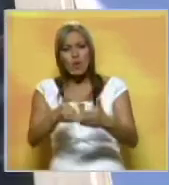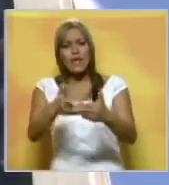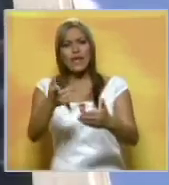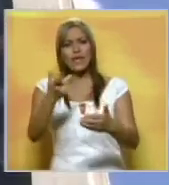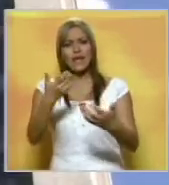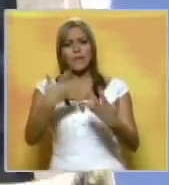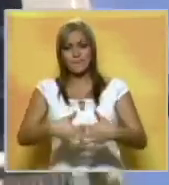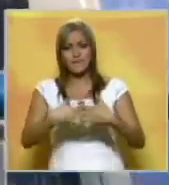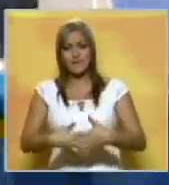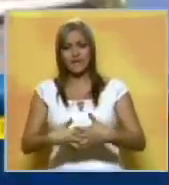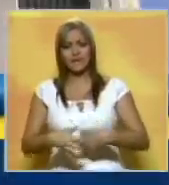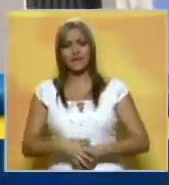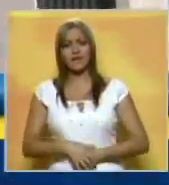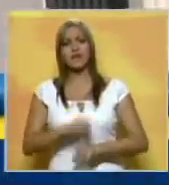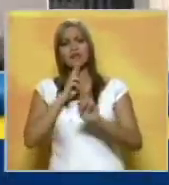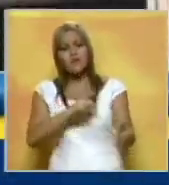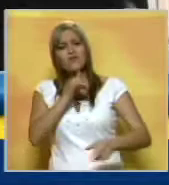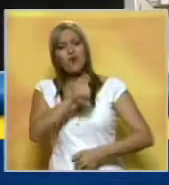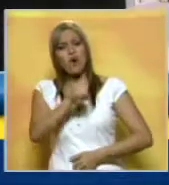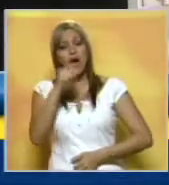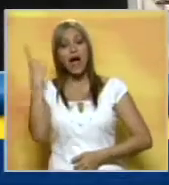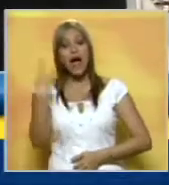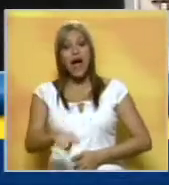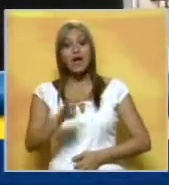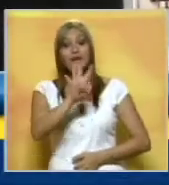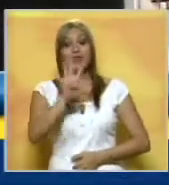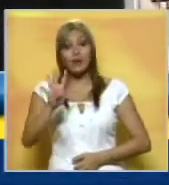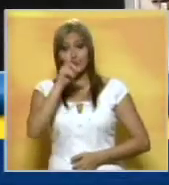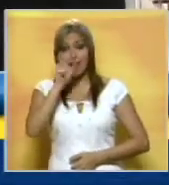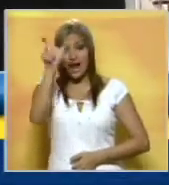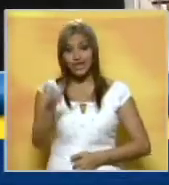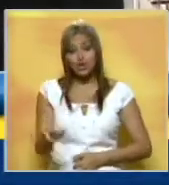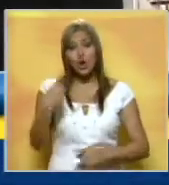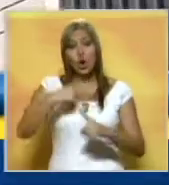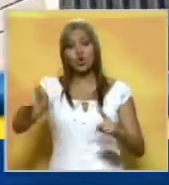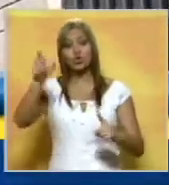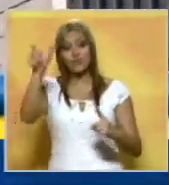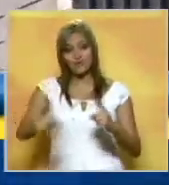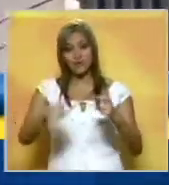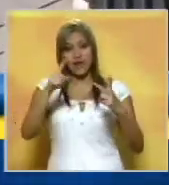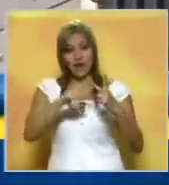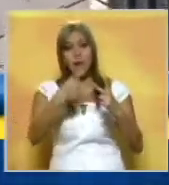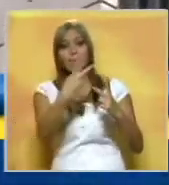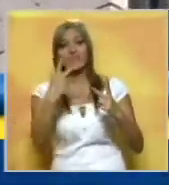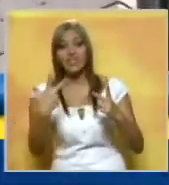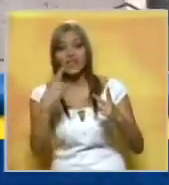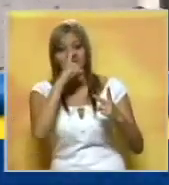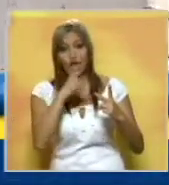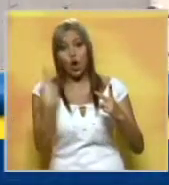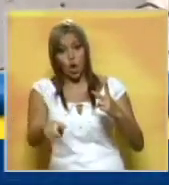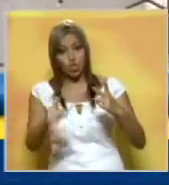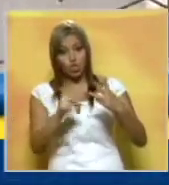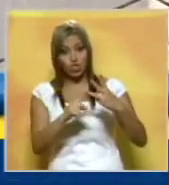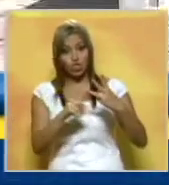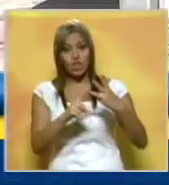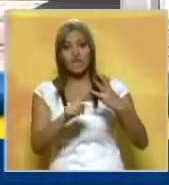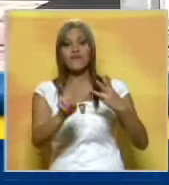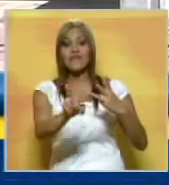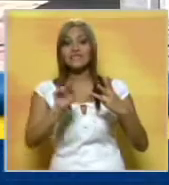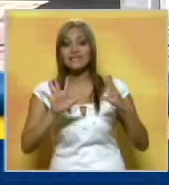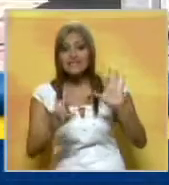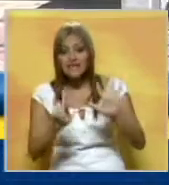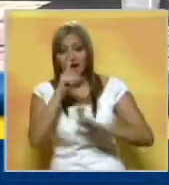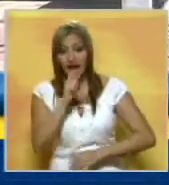El coronel Juan Álvarez Dionisis, de 44 años, y los civiles Carlos Vieira, de 23, y Carlos Martínez, de